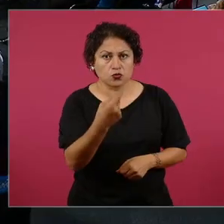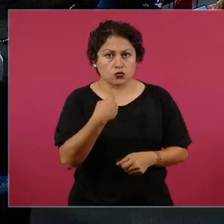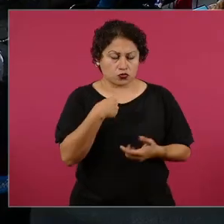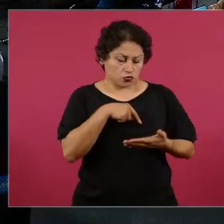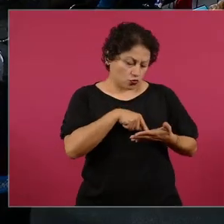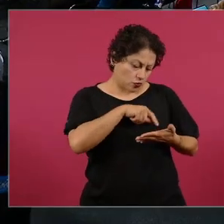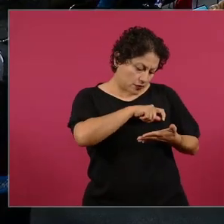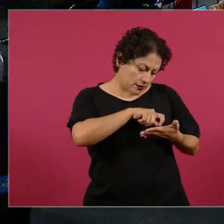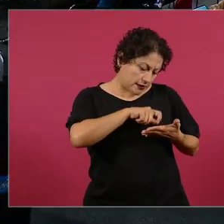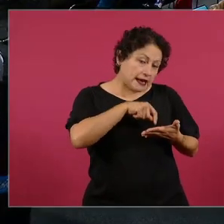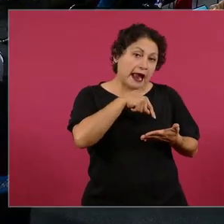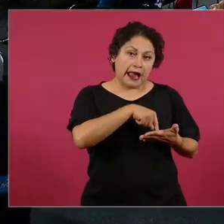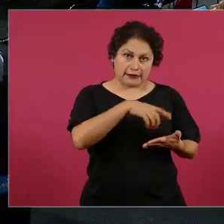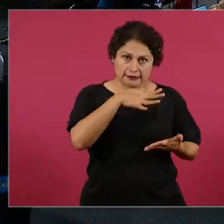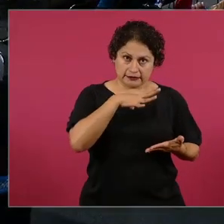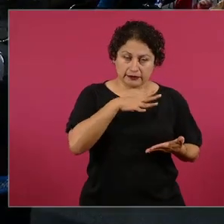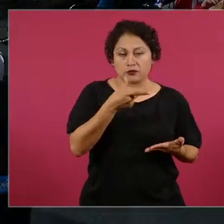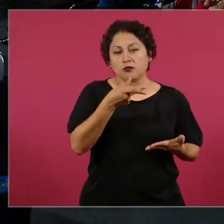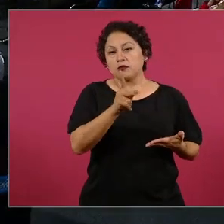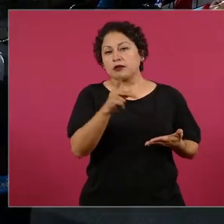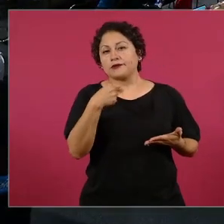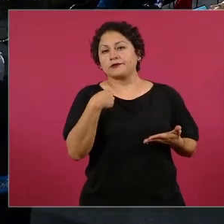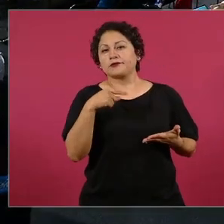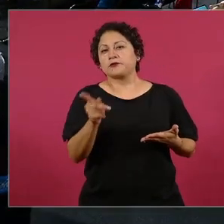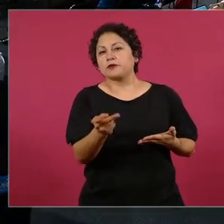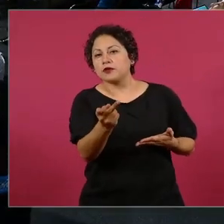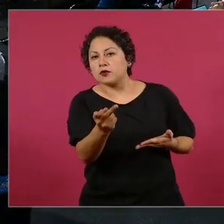equivocarme, entonces me voy a lo seguro.